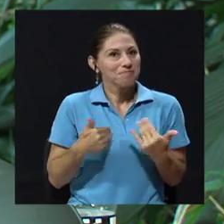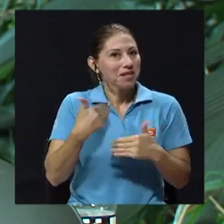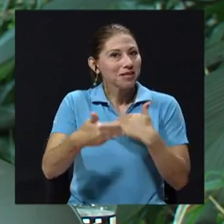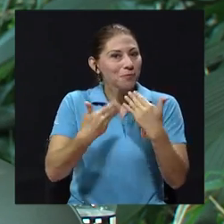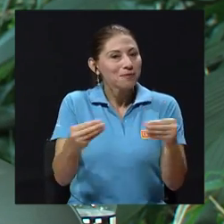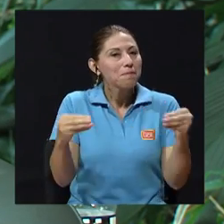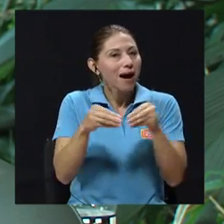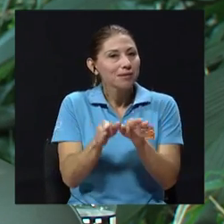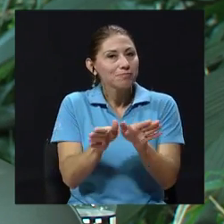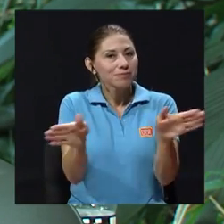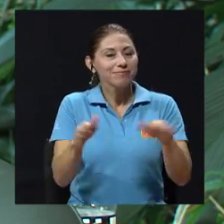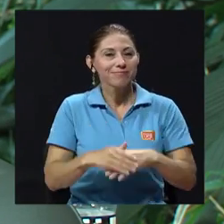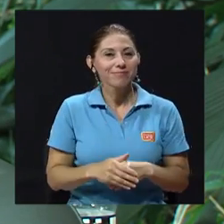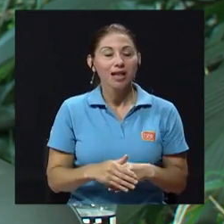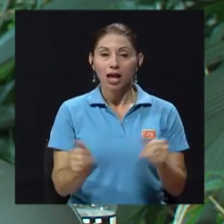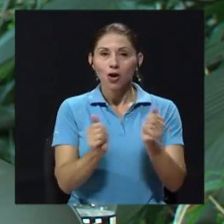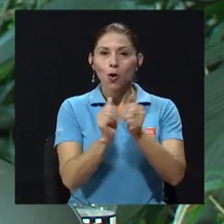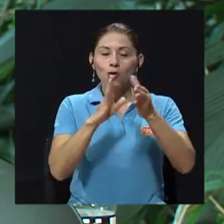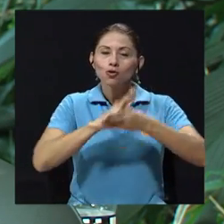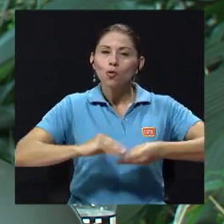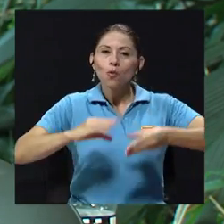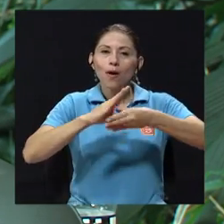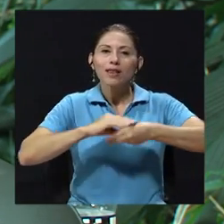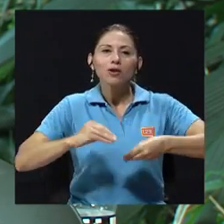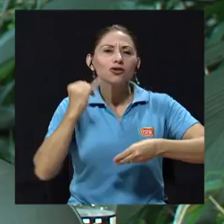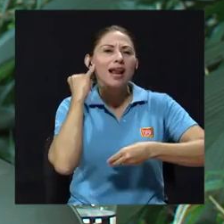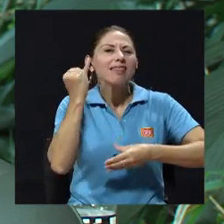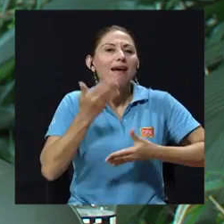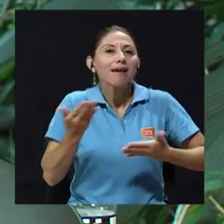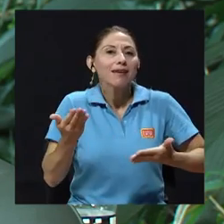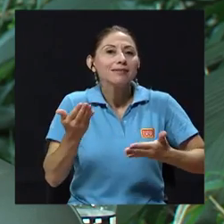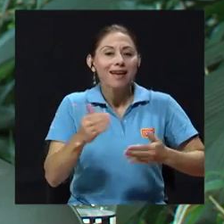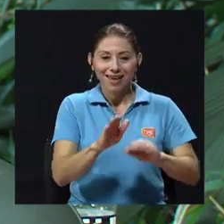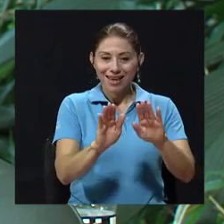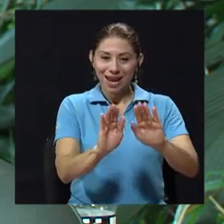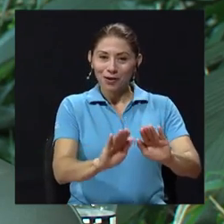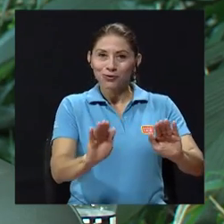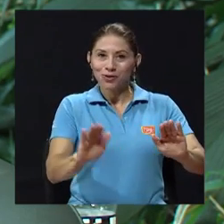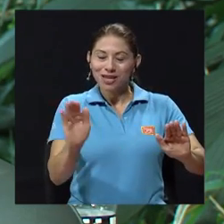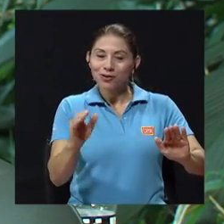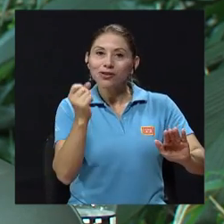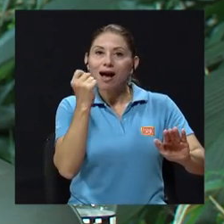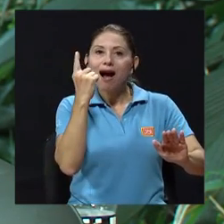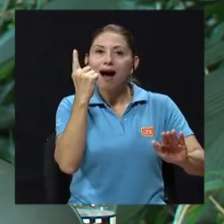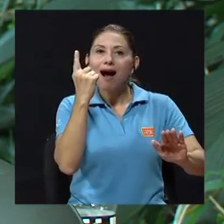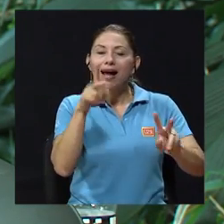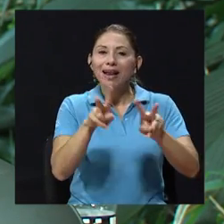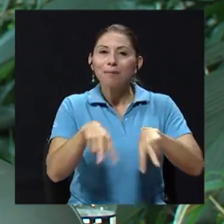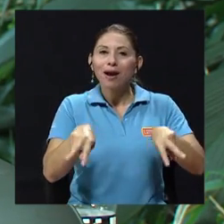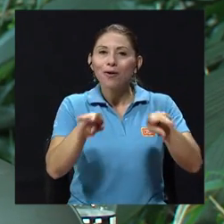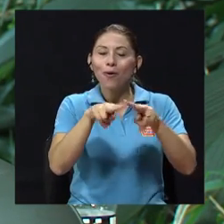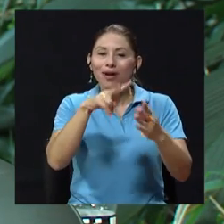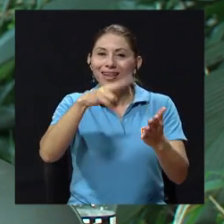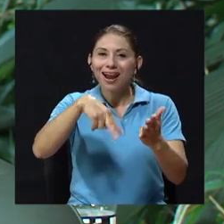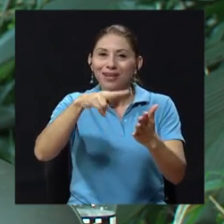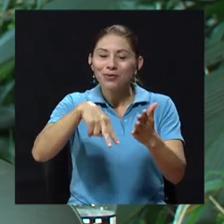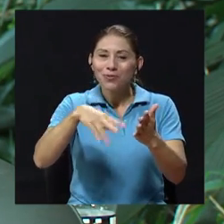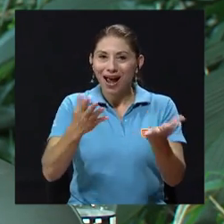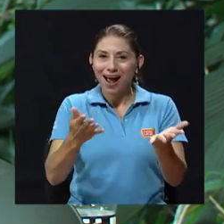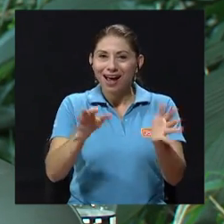Y en el aspecto de estos cuentos, la idea es que los niños también comprendan el valor de la lectura en sí mismos,